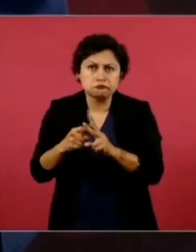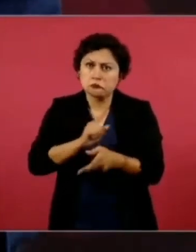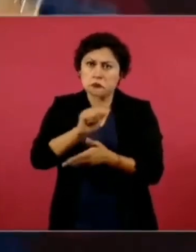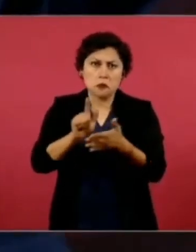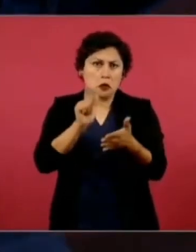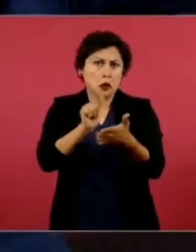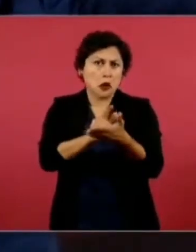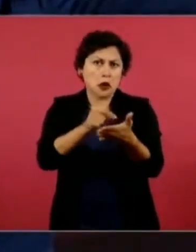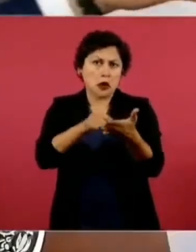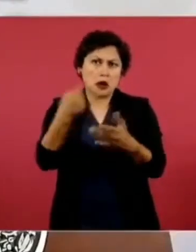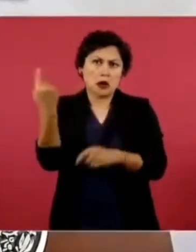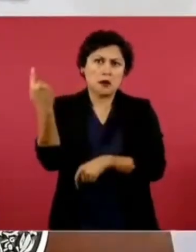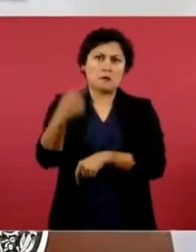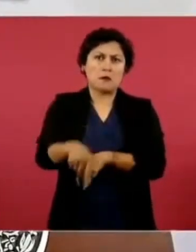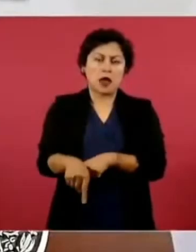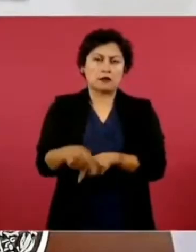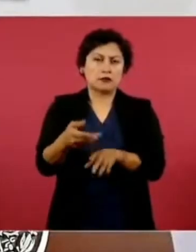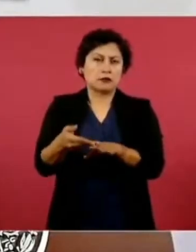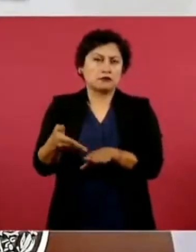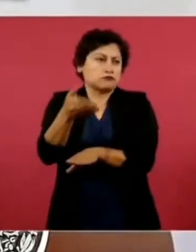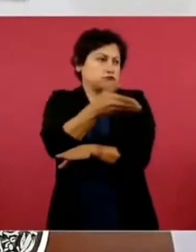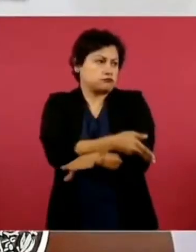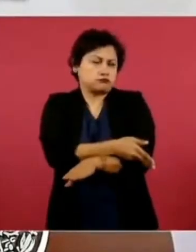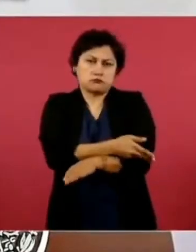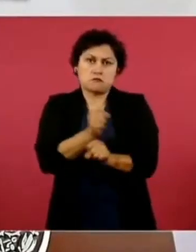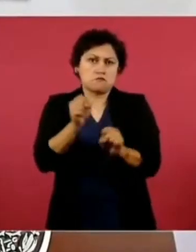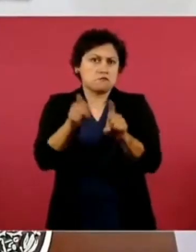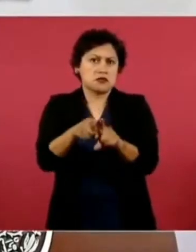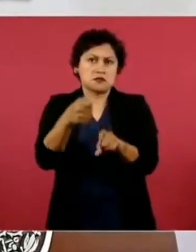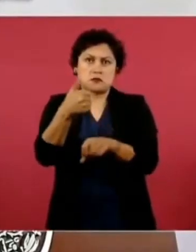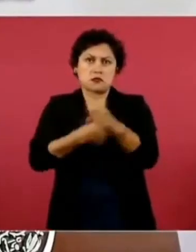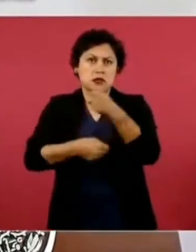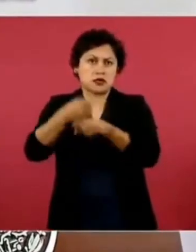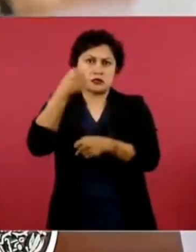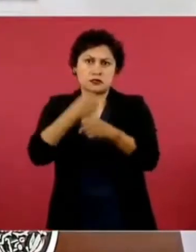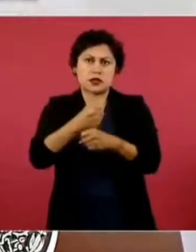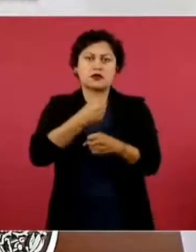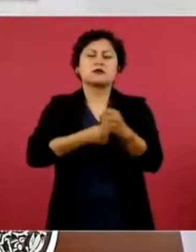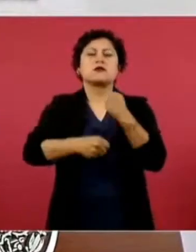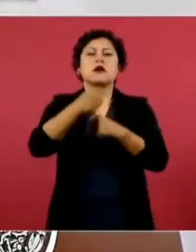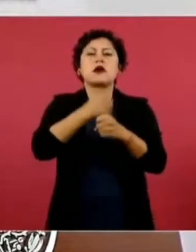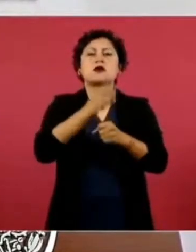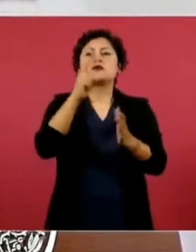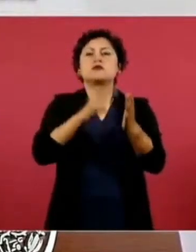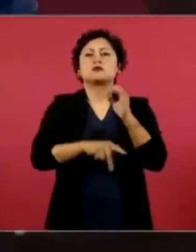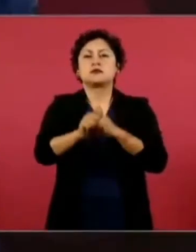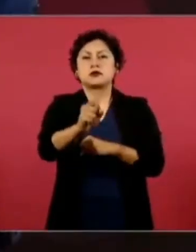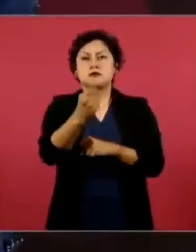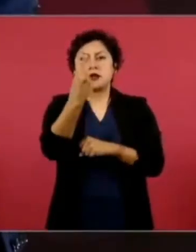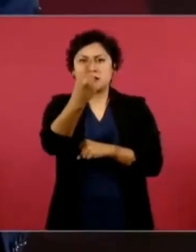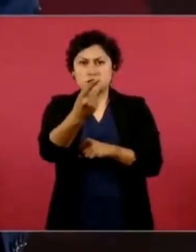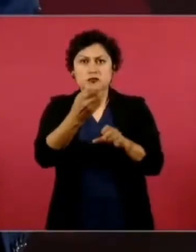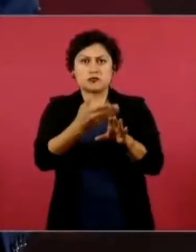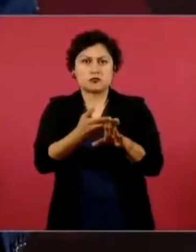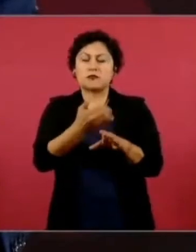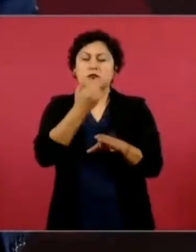la elección pasada del 21, la elección del 18